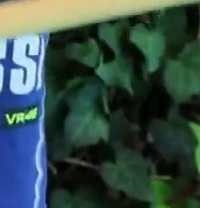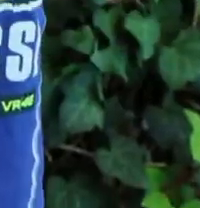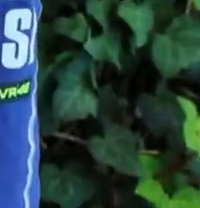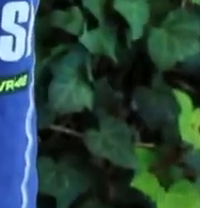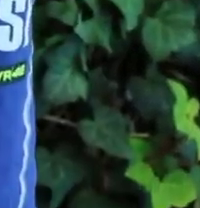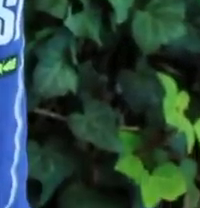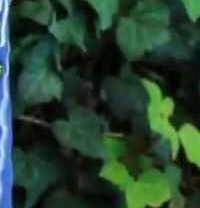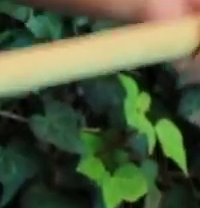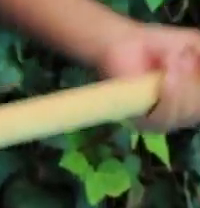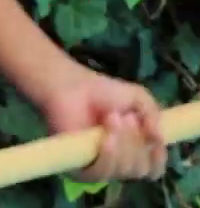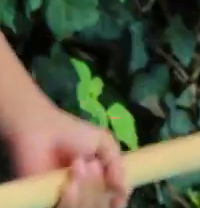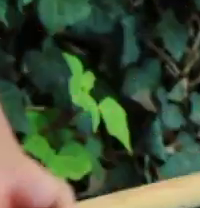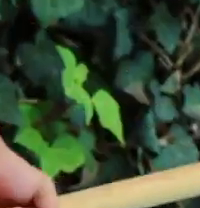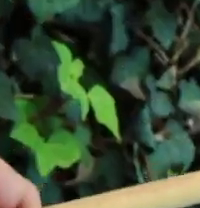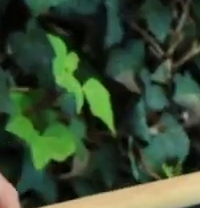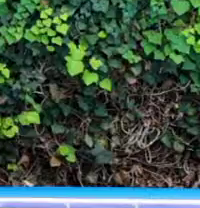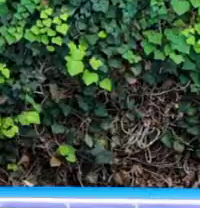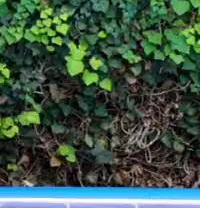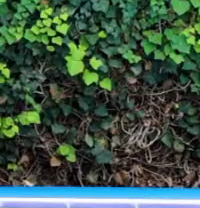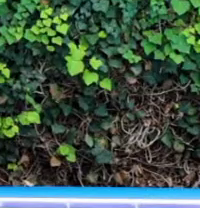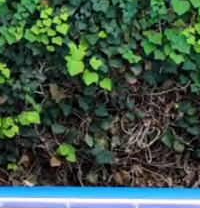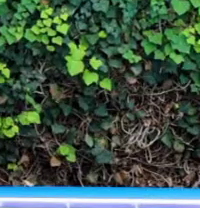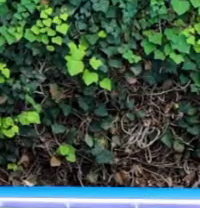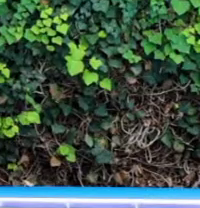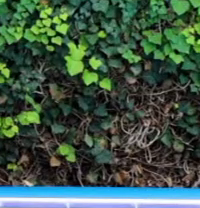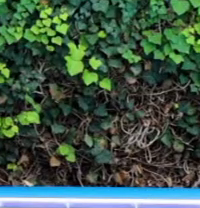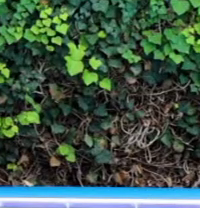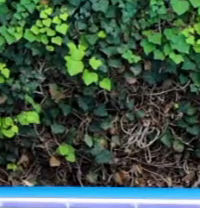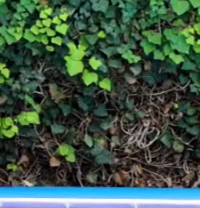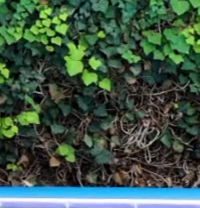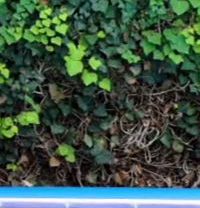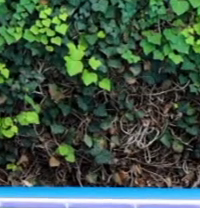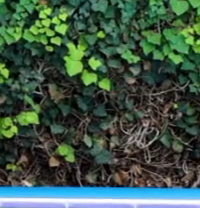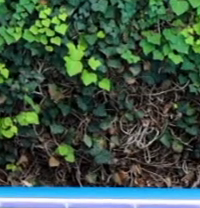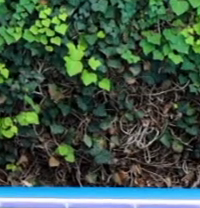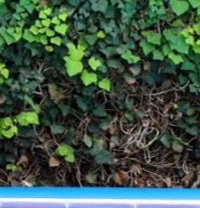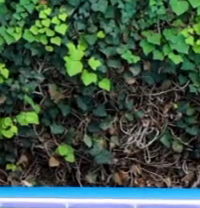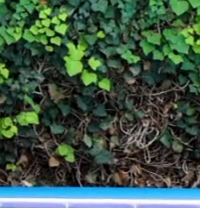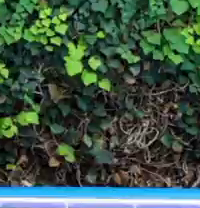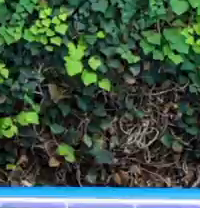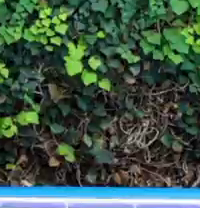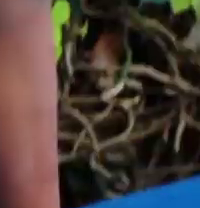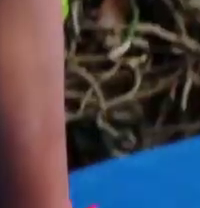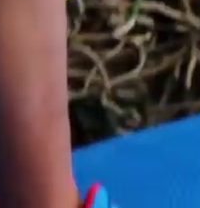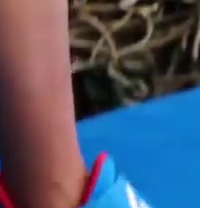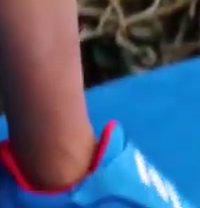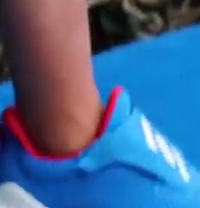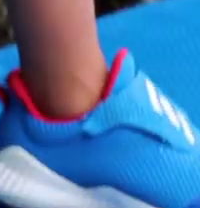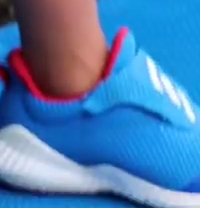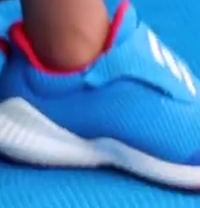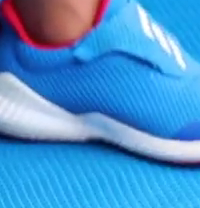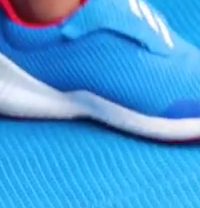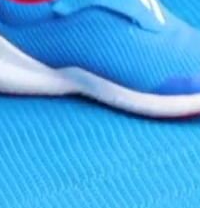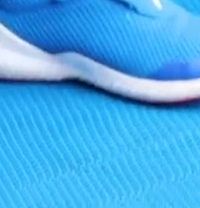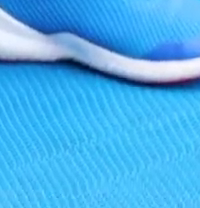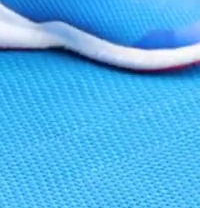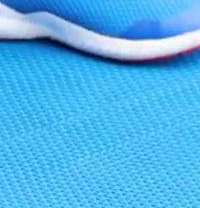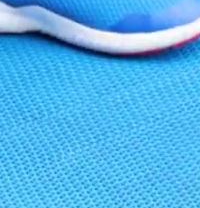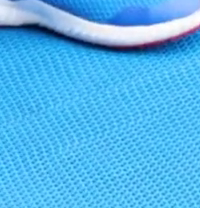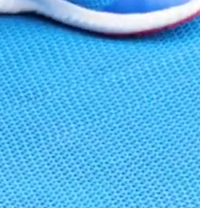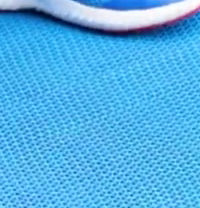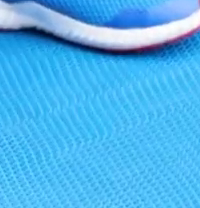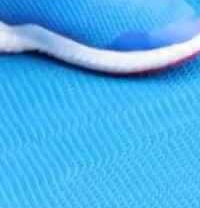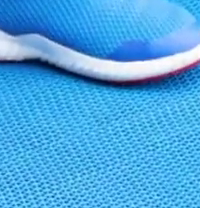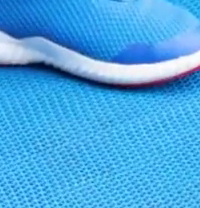Respiramos. Dos más. Uno. Dos. Bien hecho. Descansamos,